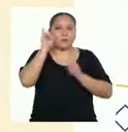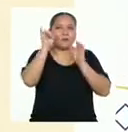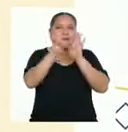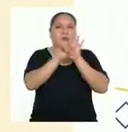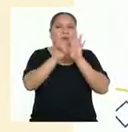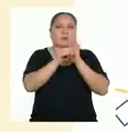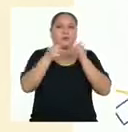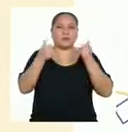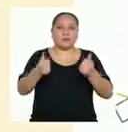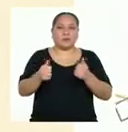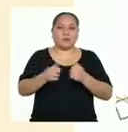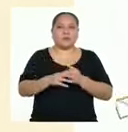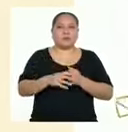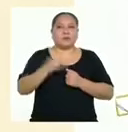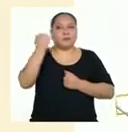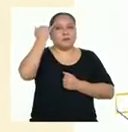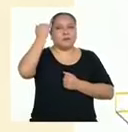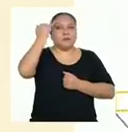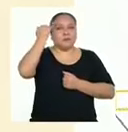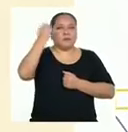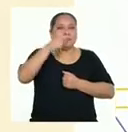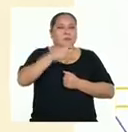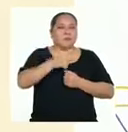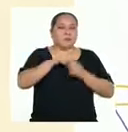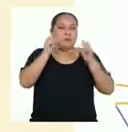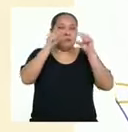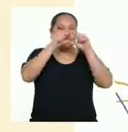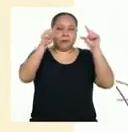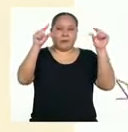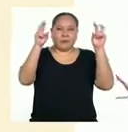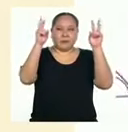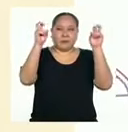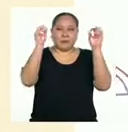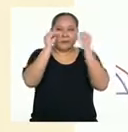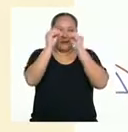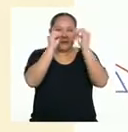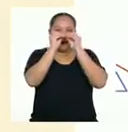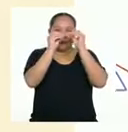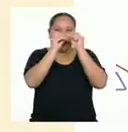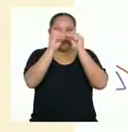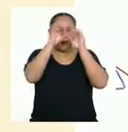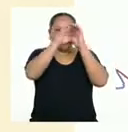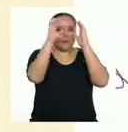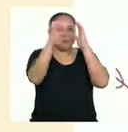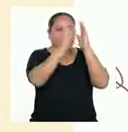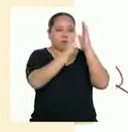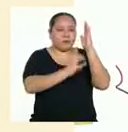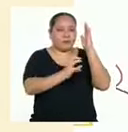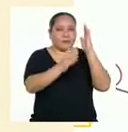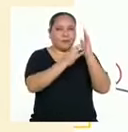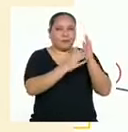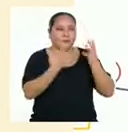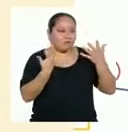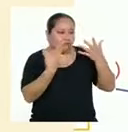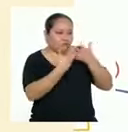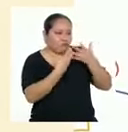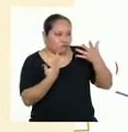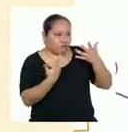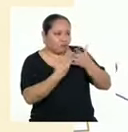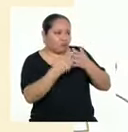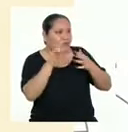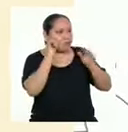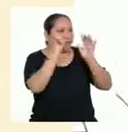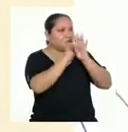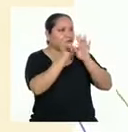imágenes y recursos visuales, la adecuación del título, la disposición de los elementos y la alineación de los recursos visuales al